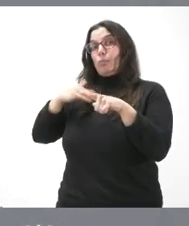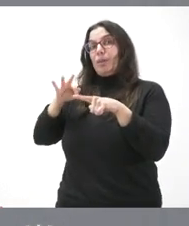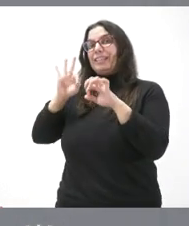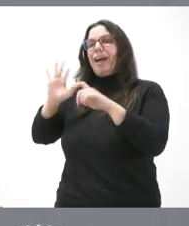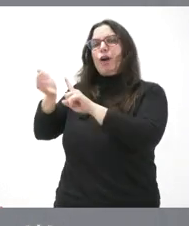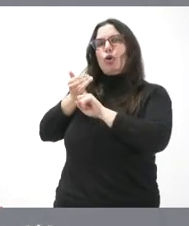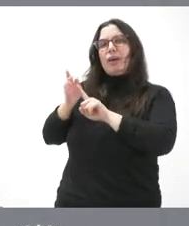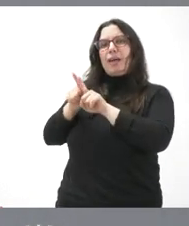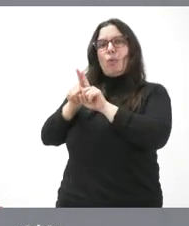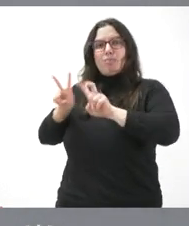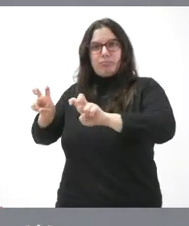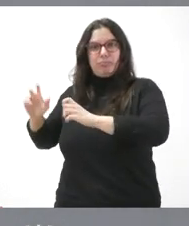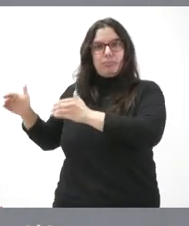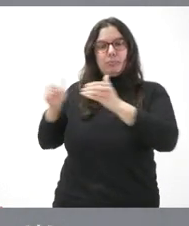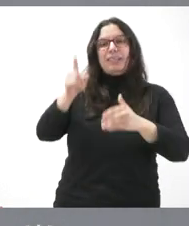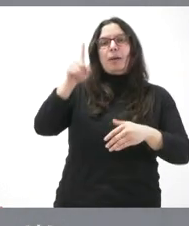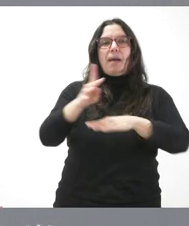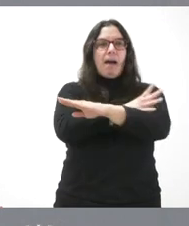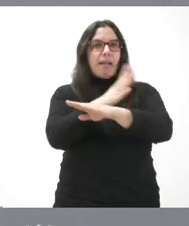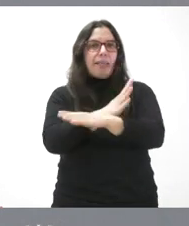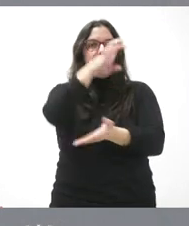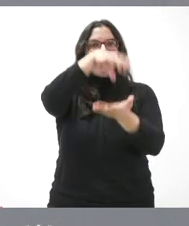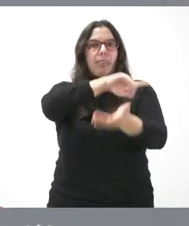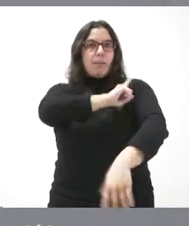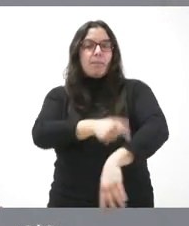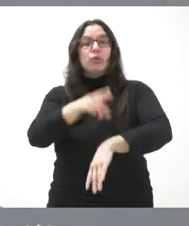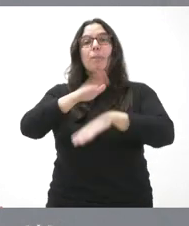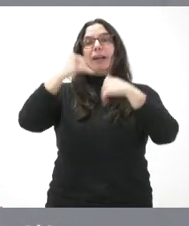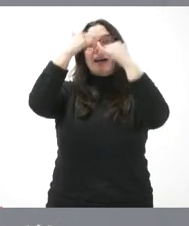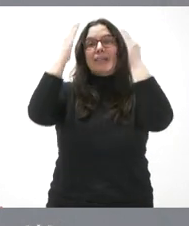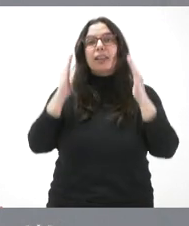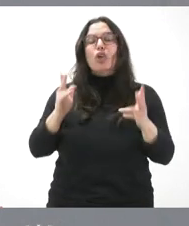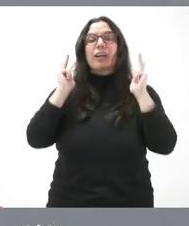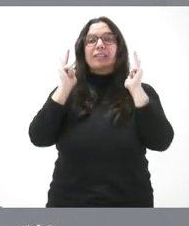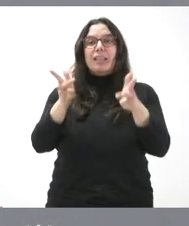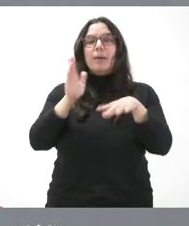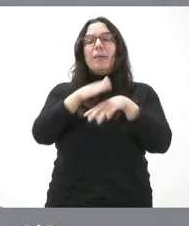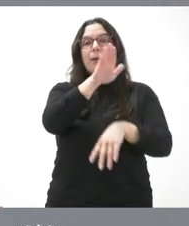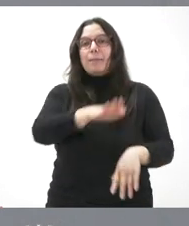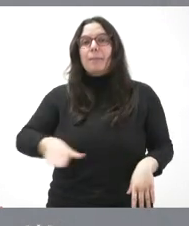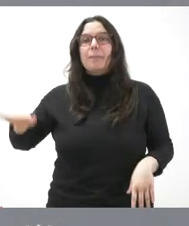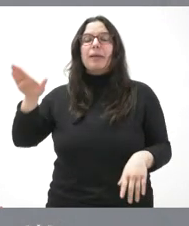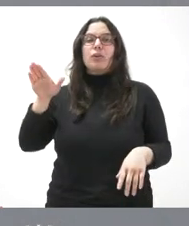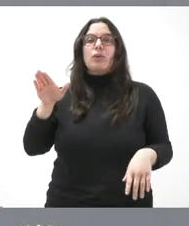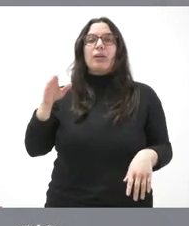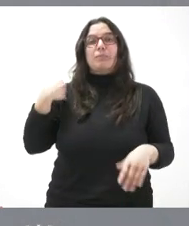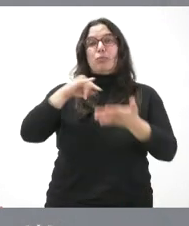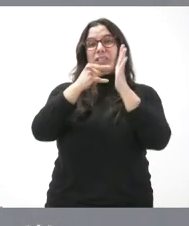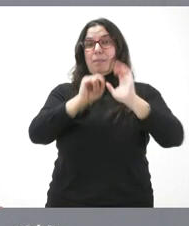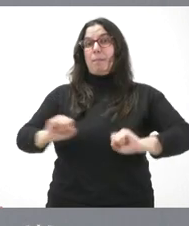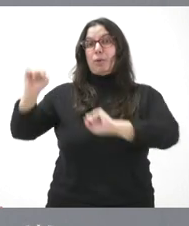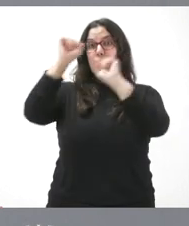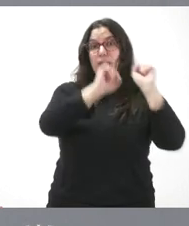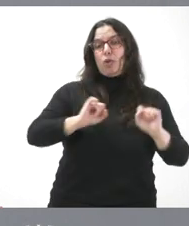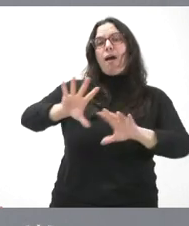jardines e instalaciones deportivas. El edificio está destinado al servicio de atención residencial para menores en el sistema de protección y